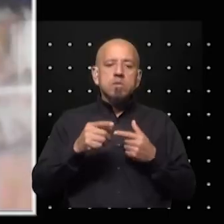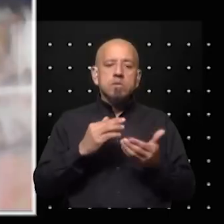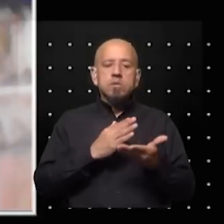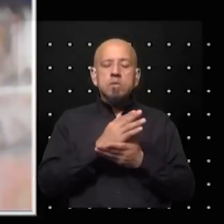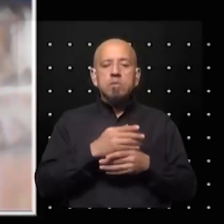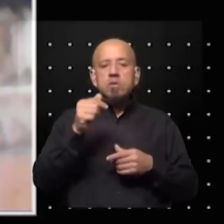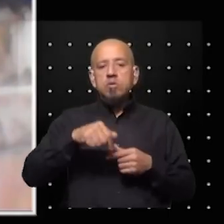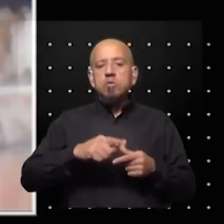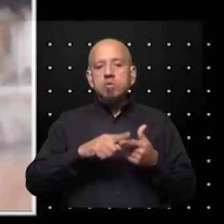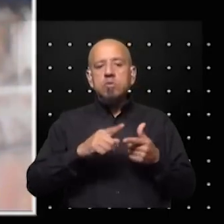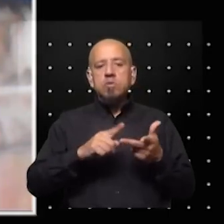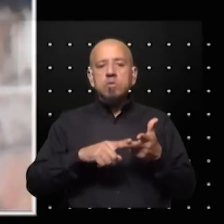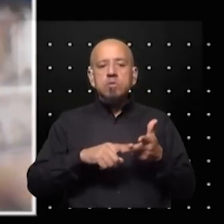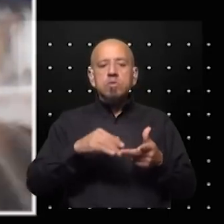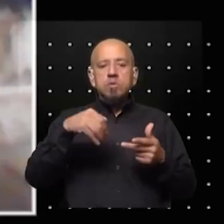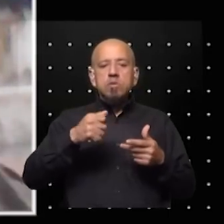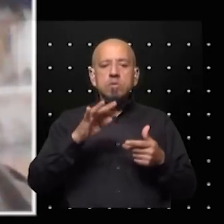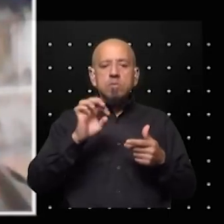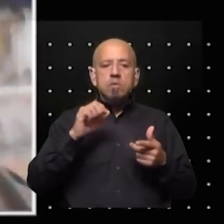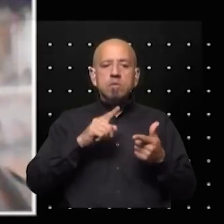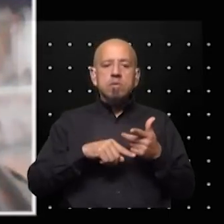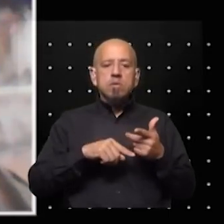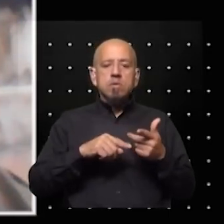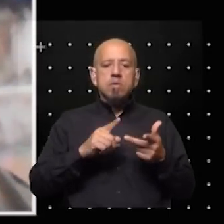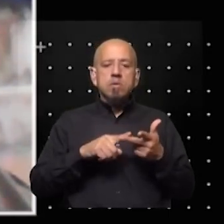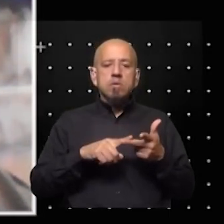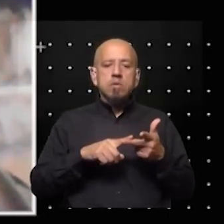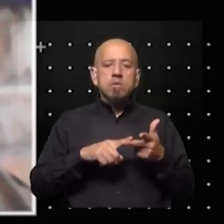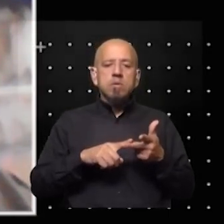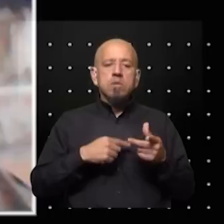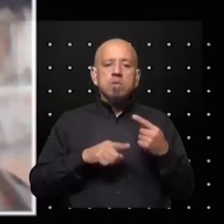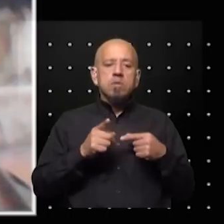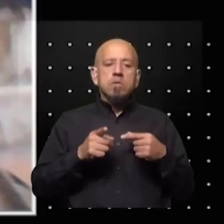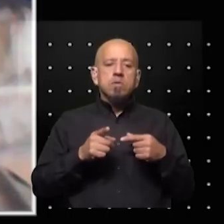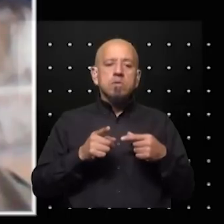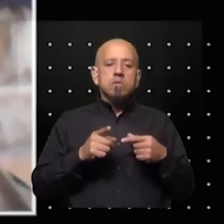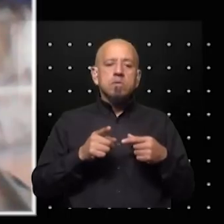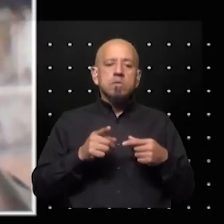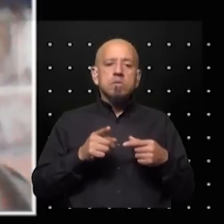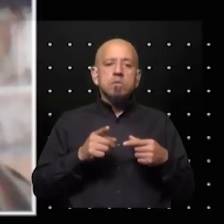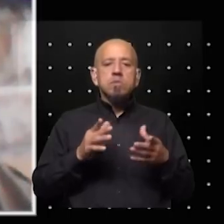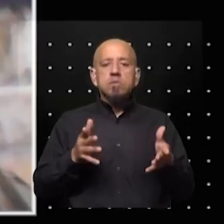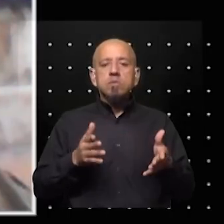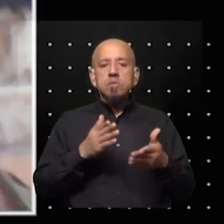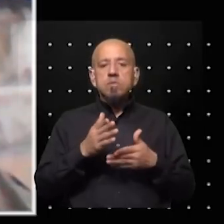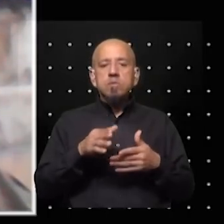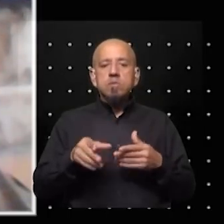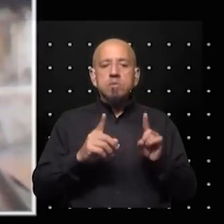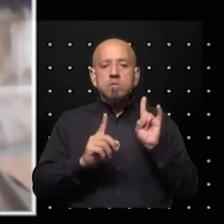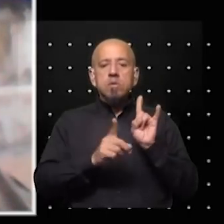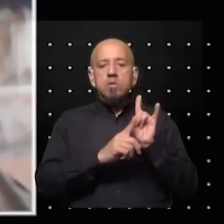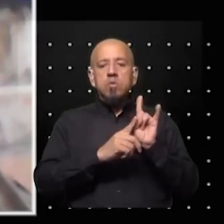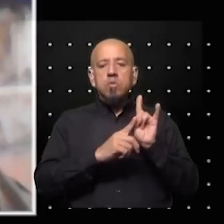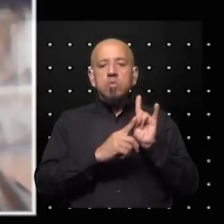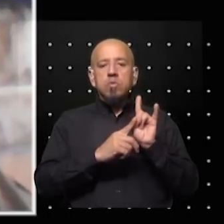el programa de Tonietti Mate y otros más así que el 13 de agosto lo van a poder ver nosotros ustedes nos pueden ver por YouTube así